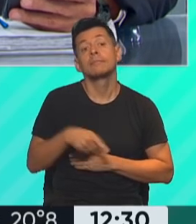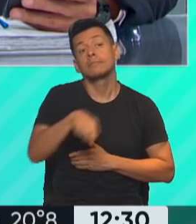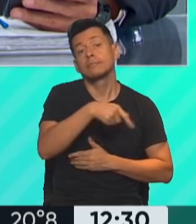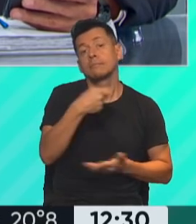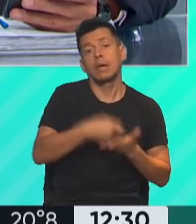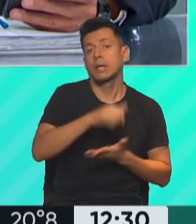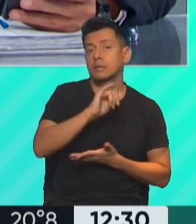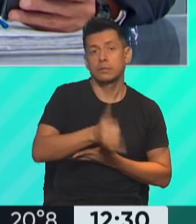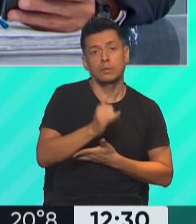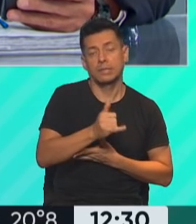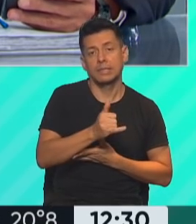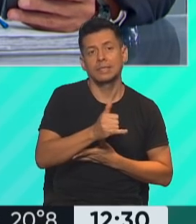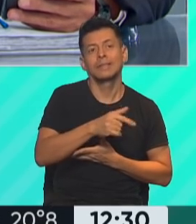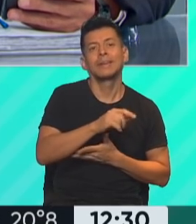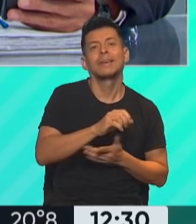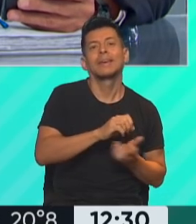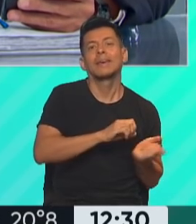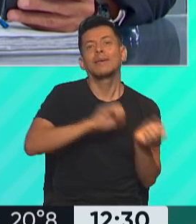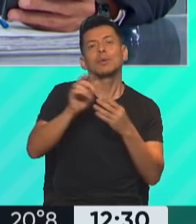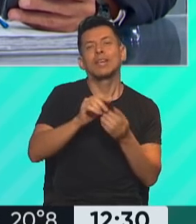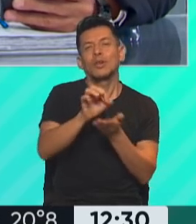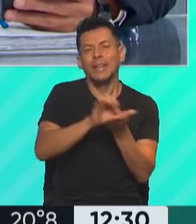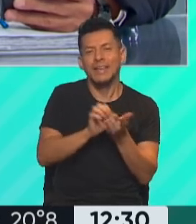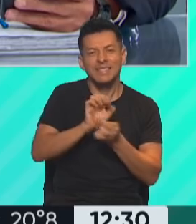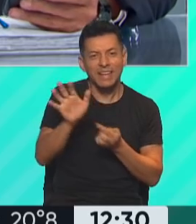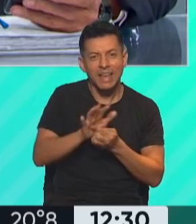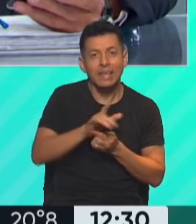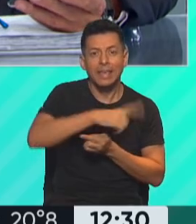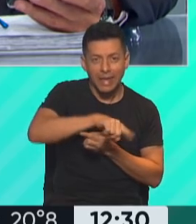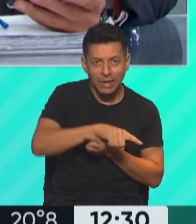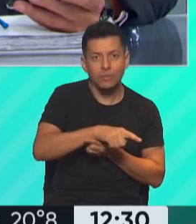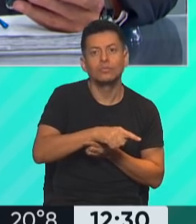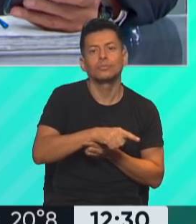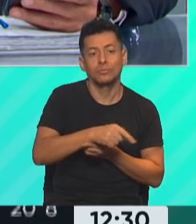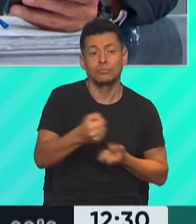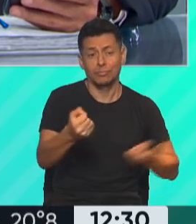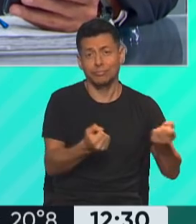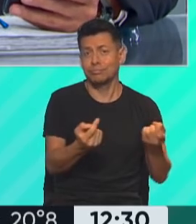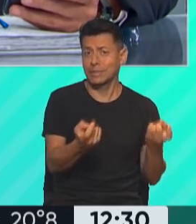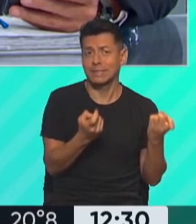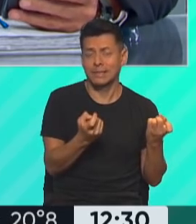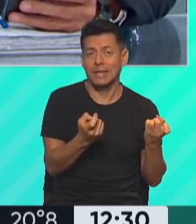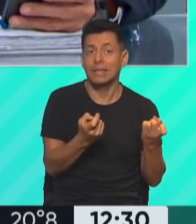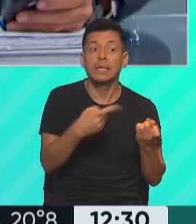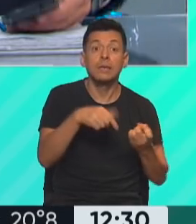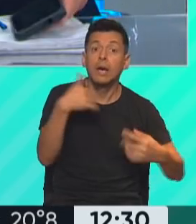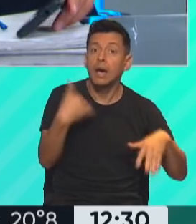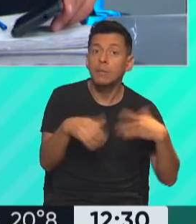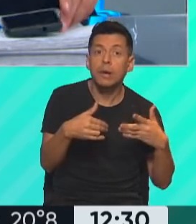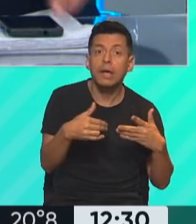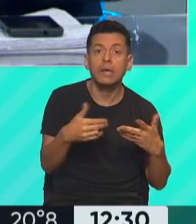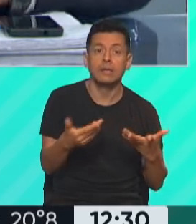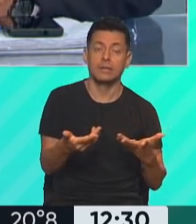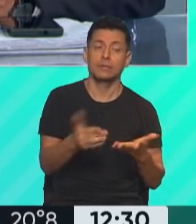fundamentalmente las exportadoras de cereales, que son las que hacen uso de este servicio y eran las que estaban más apuradas justamente por